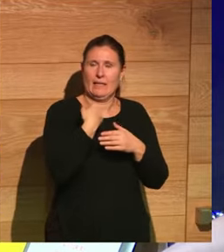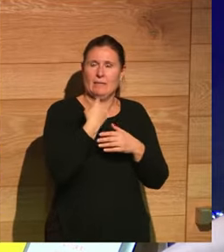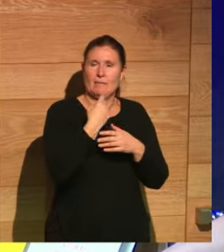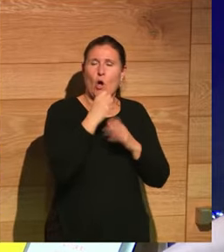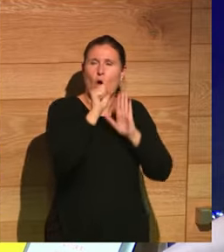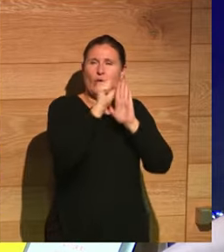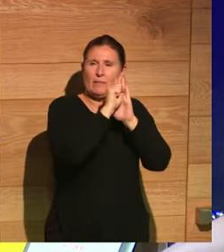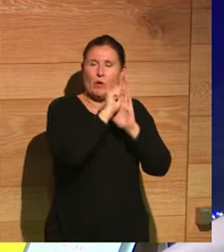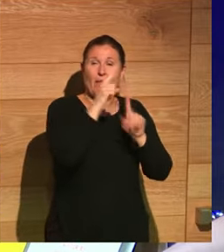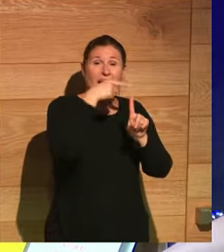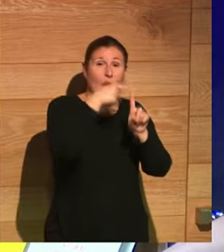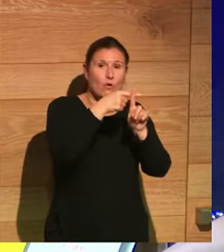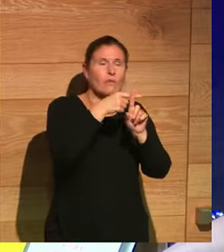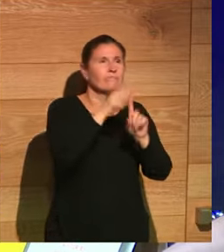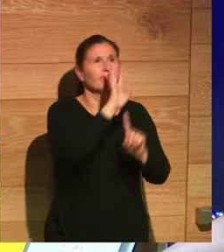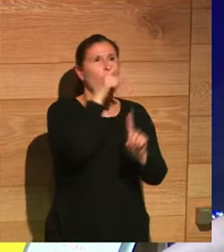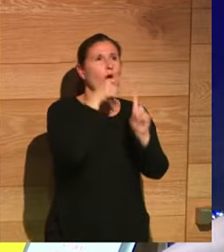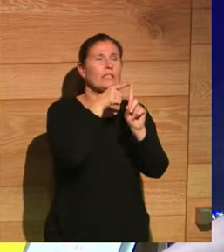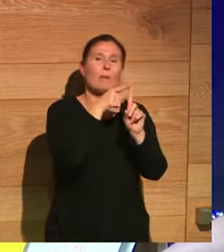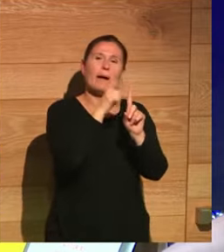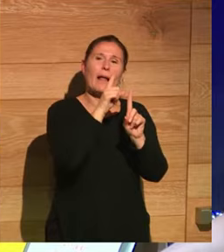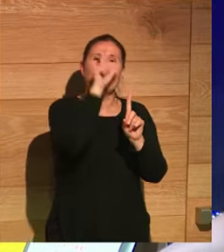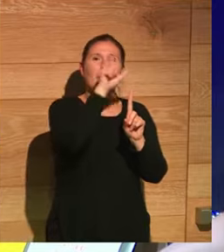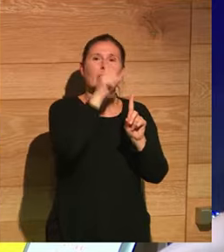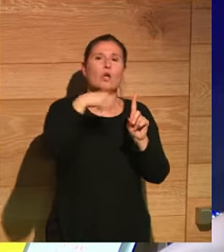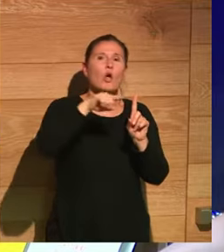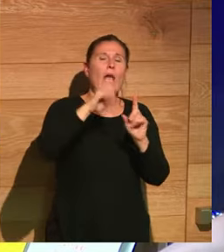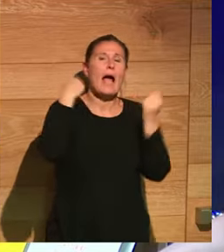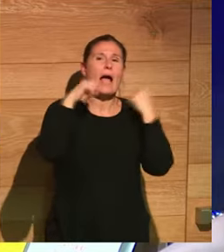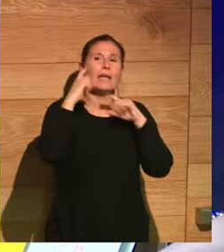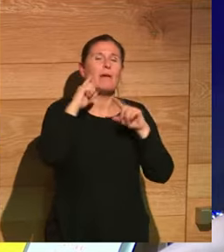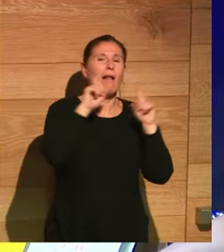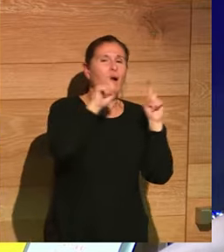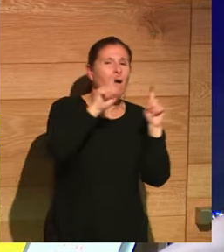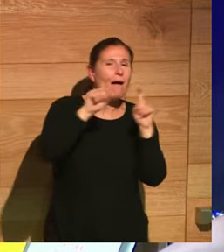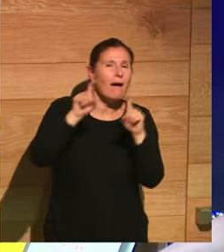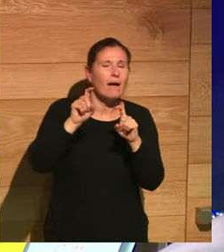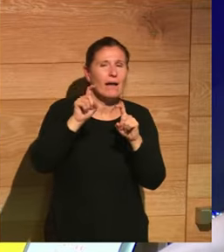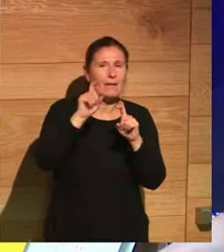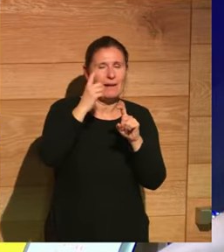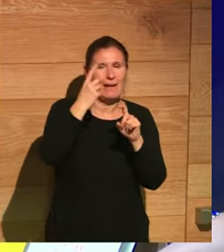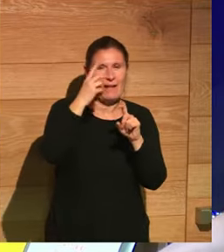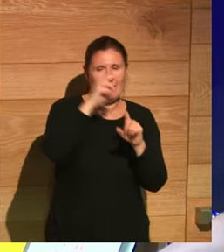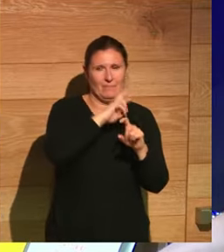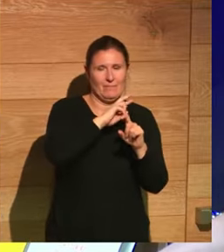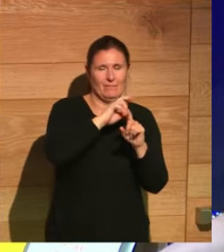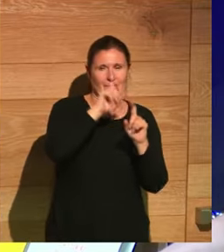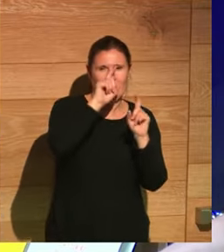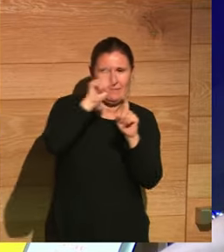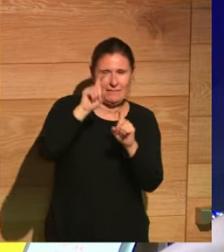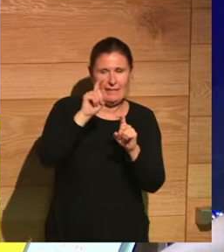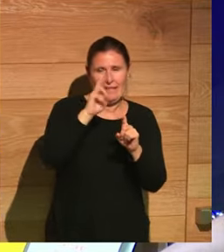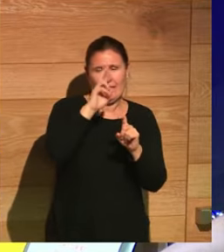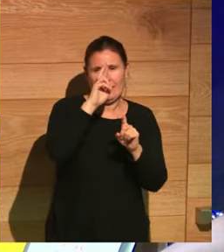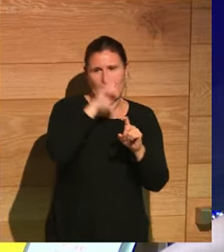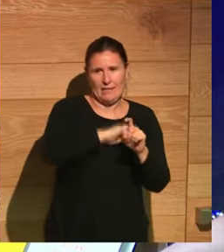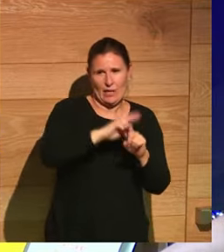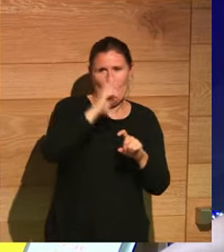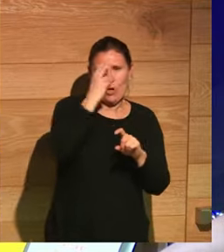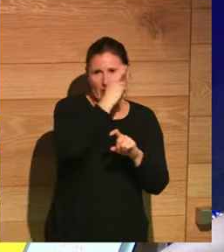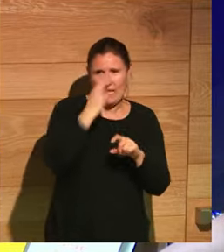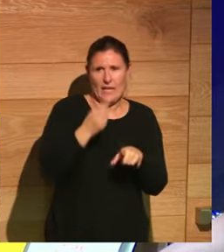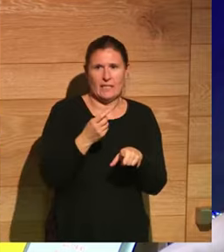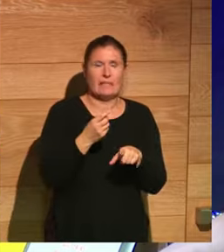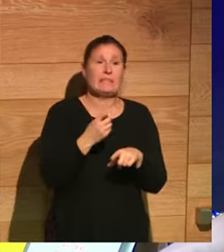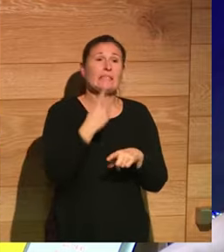los hacen para bautizar en el cristianismo a esos personajes. Y es muy interesante el cambio de perspectiva. Hay edictos también que hablan de que no se